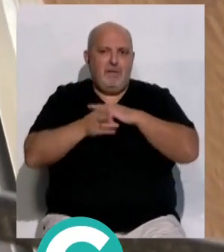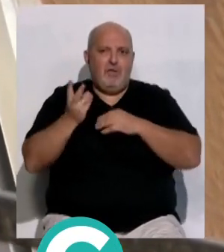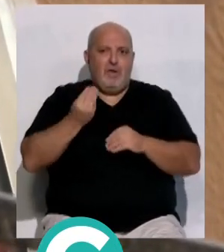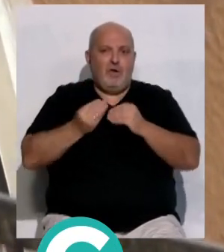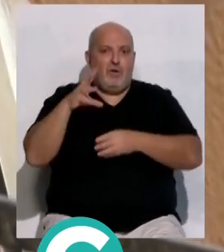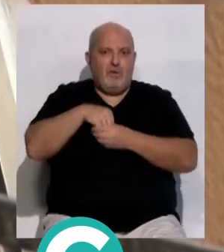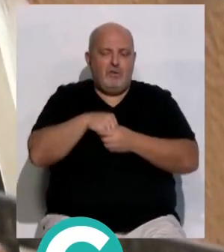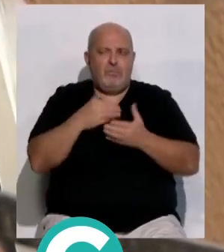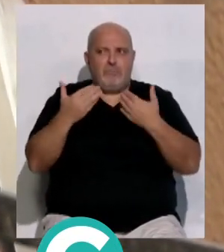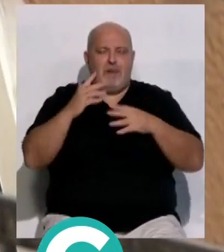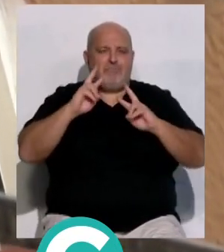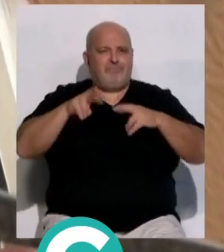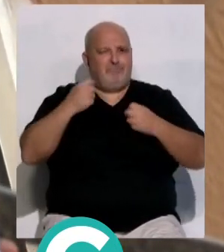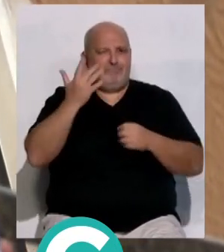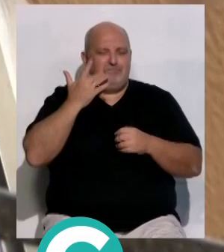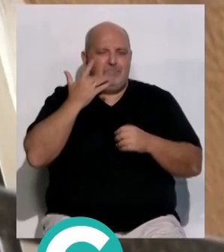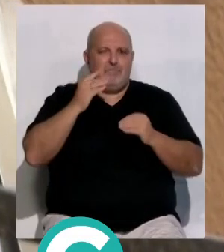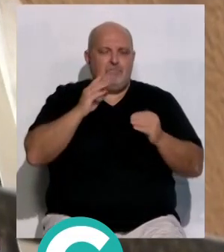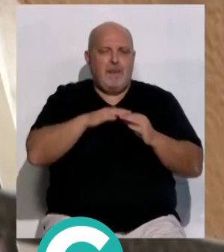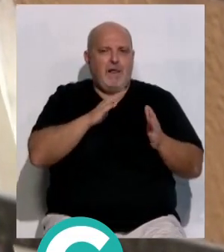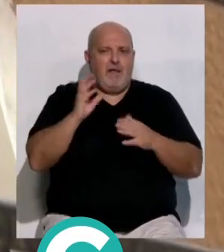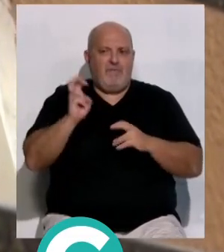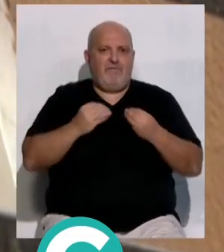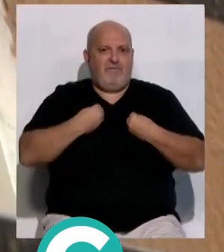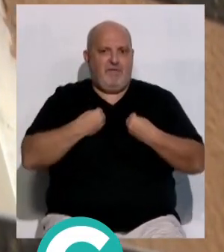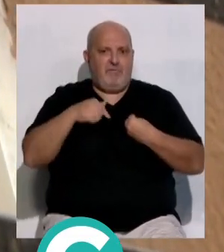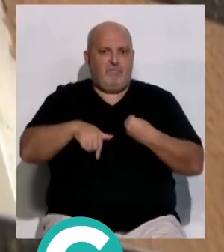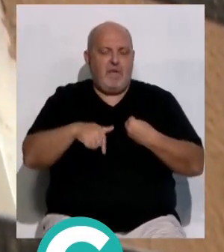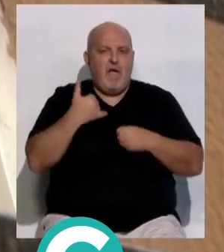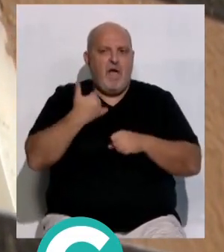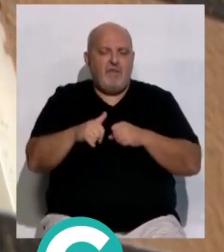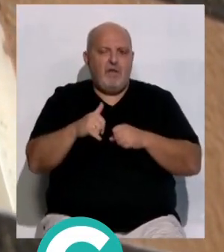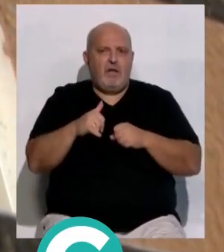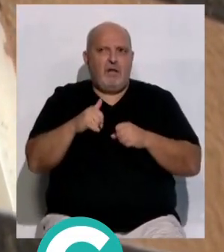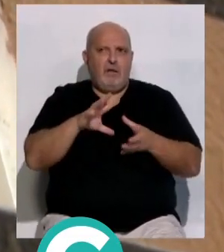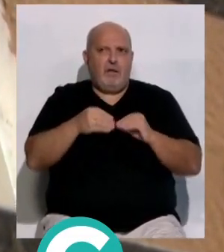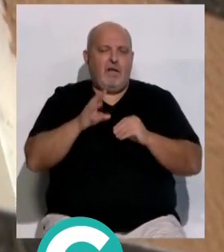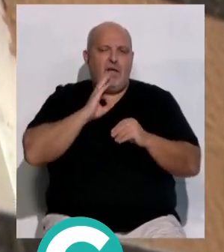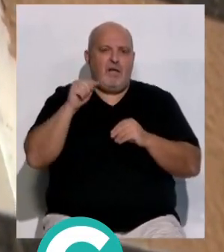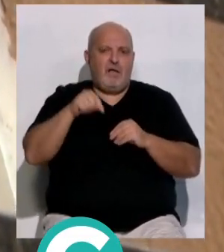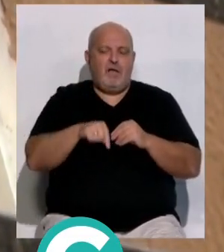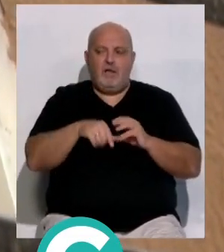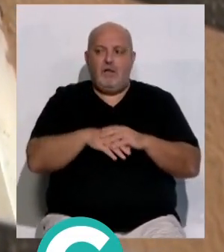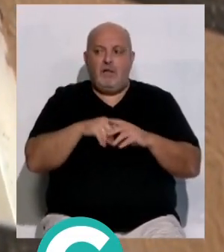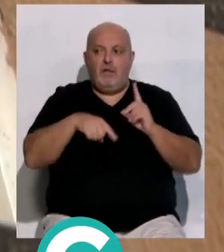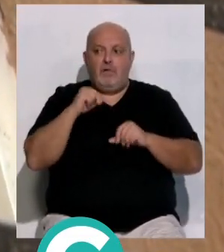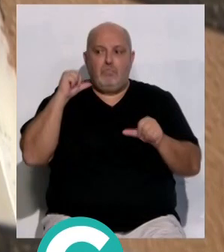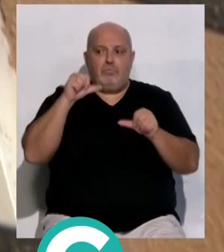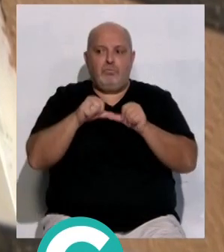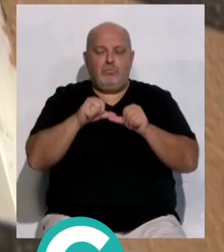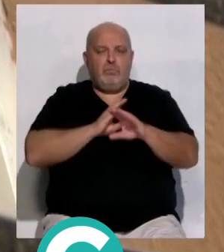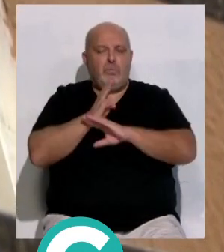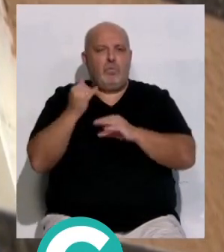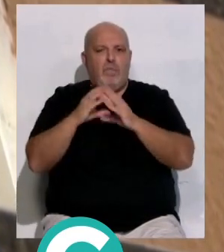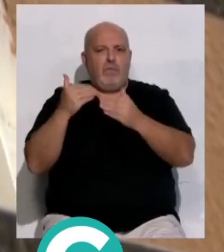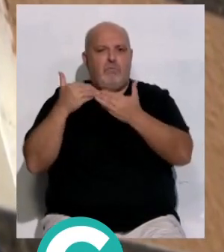mis dos hijos. Yo desalojo la vivienda, la pongo adecuada para que ellos vivan. Mi casa estaba adecuada para que ellos vivan. Después de estar aquí voy